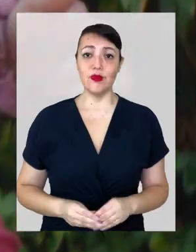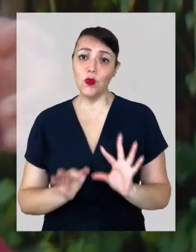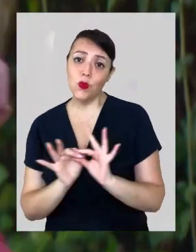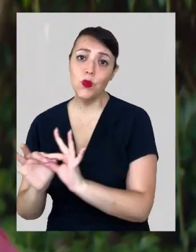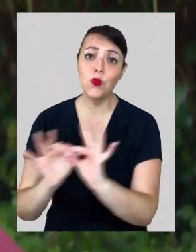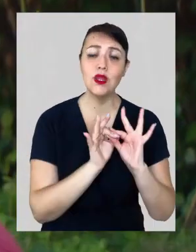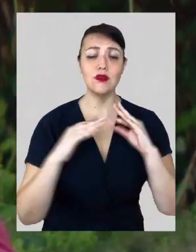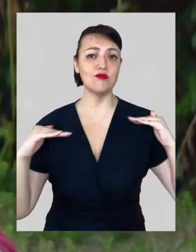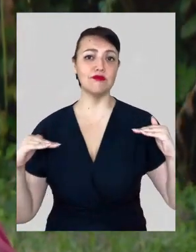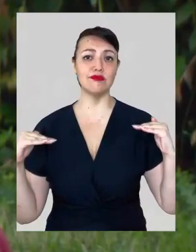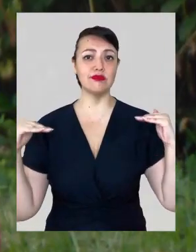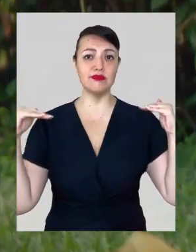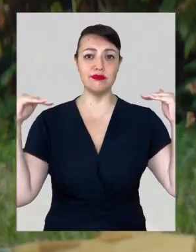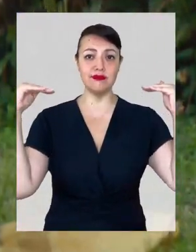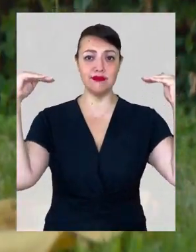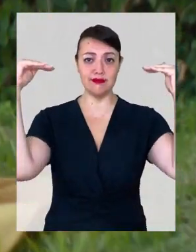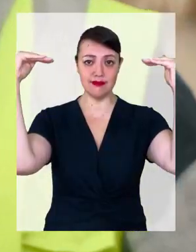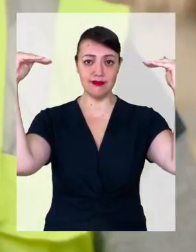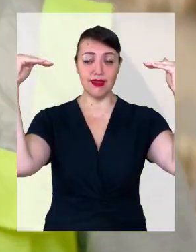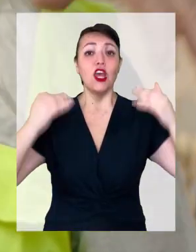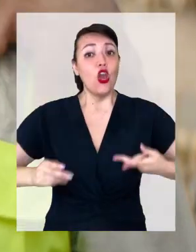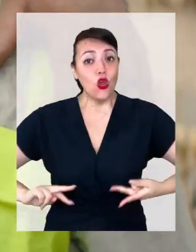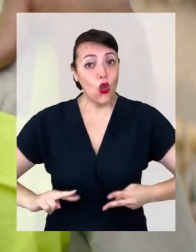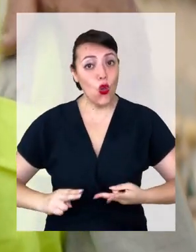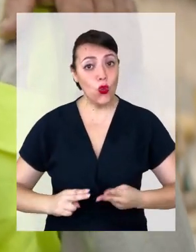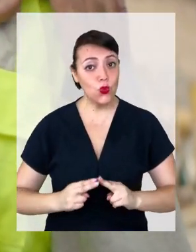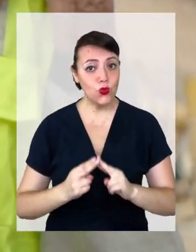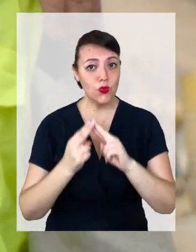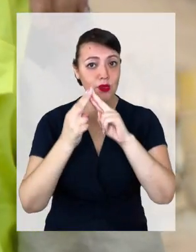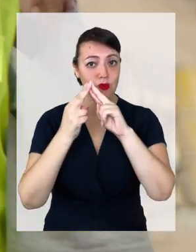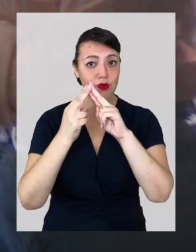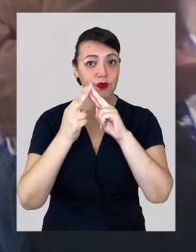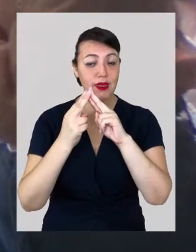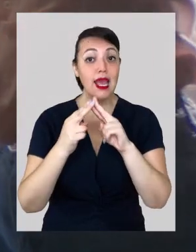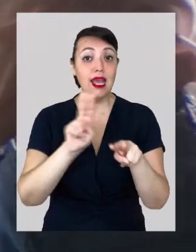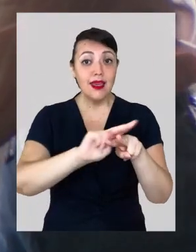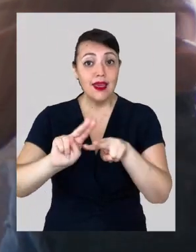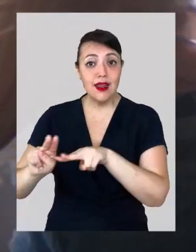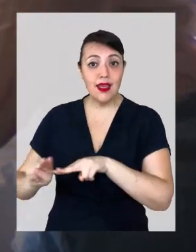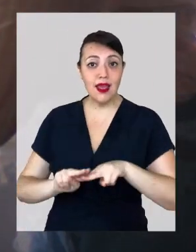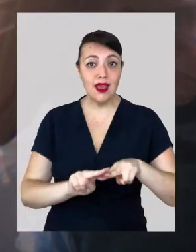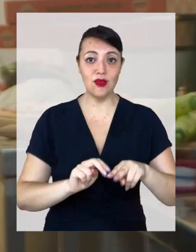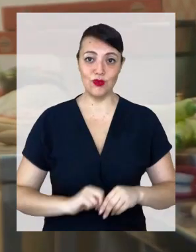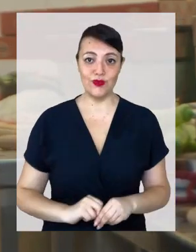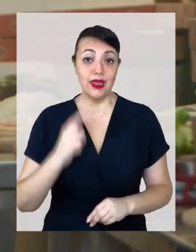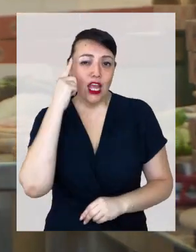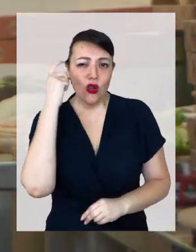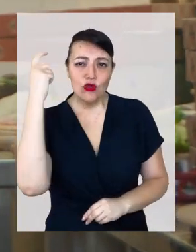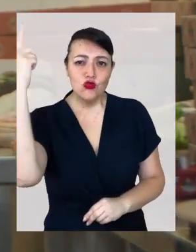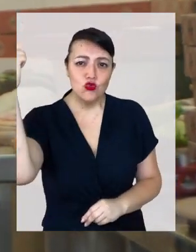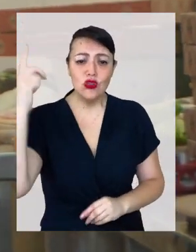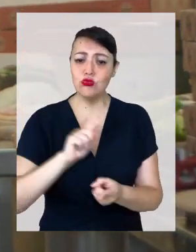Unidos crecemos, construimos, creamos y los